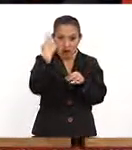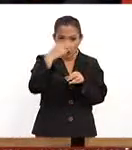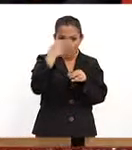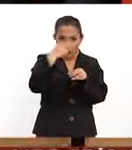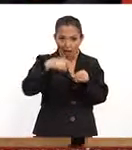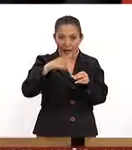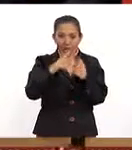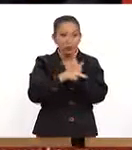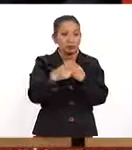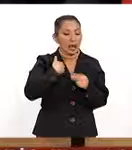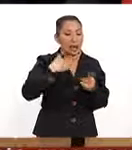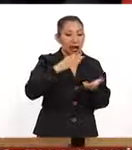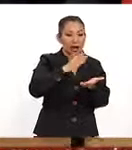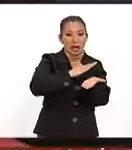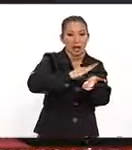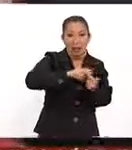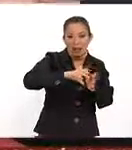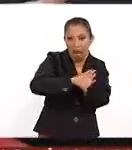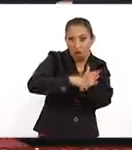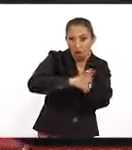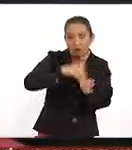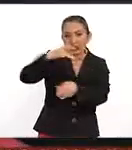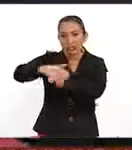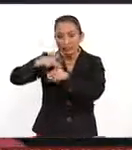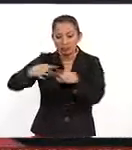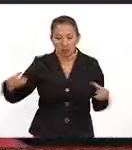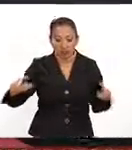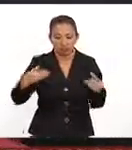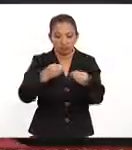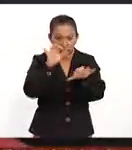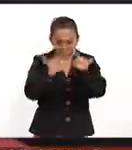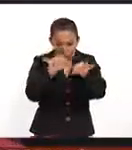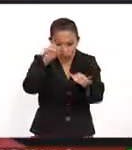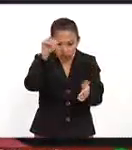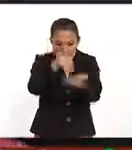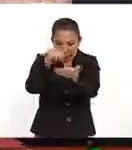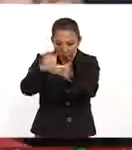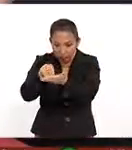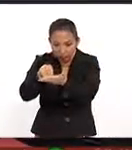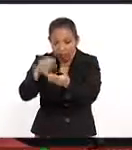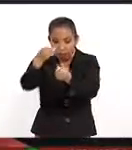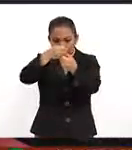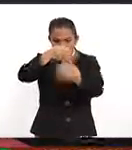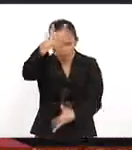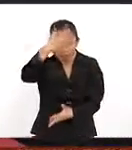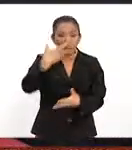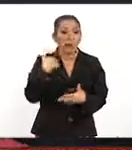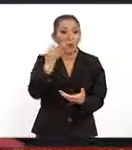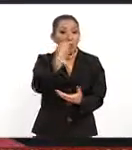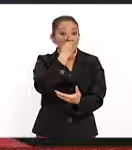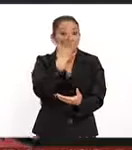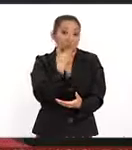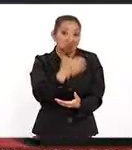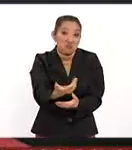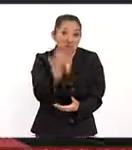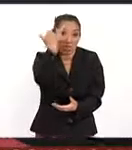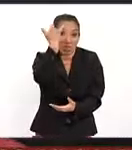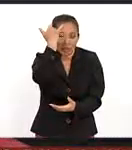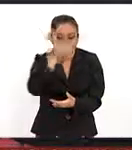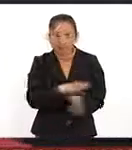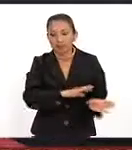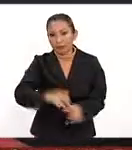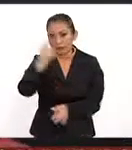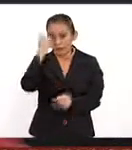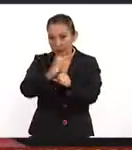extraordinarias. Si le pones jamón y queso, pues te va a dar una variante de diferentes platillos muy buenos. Hay otro, ya dijimos la